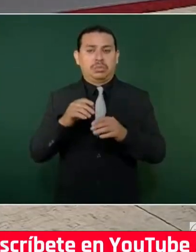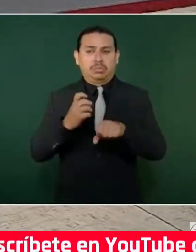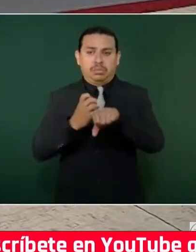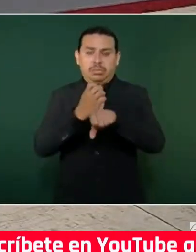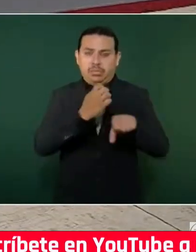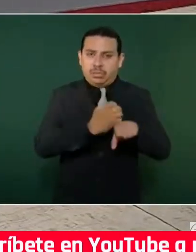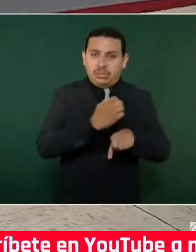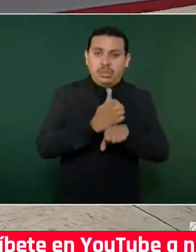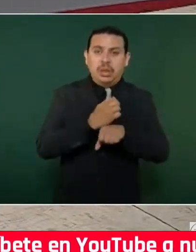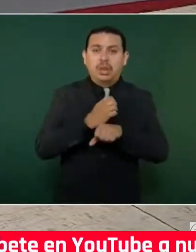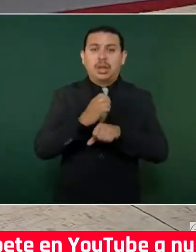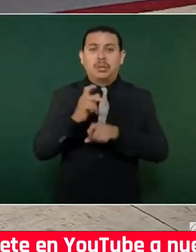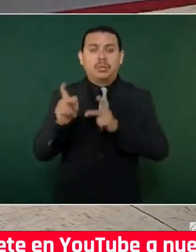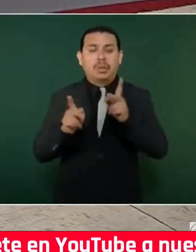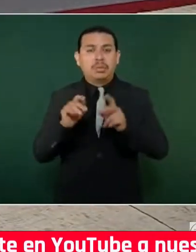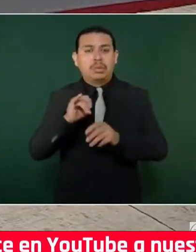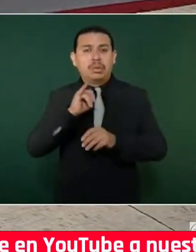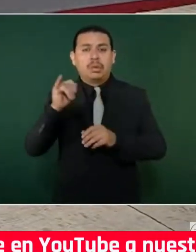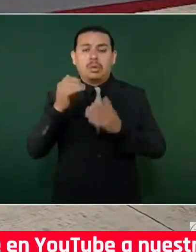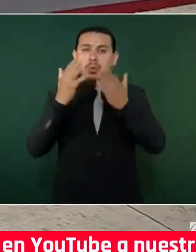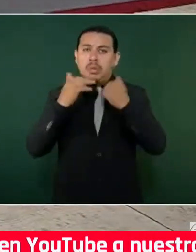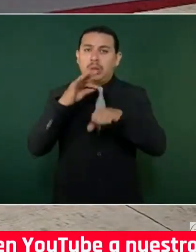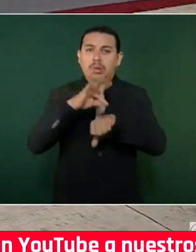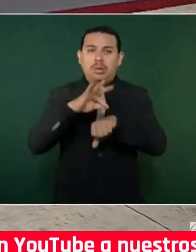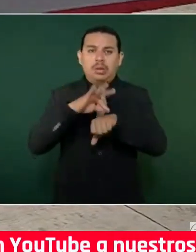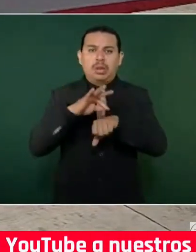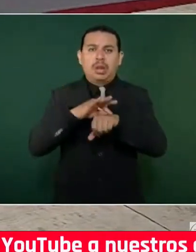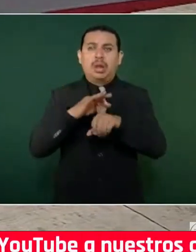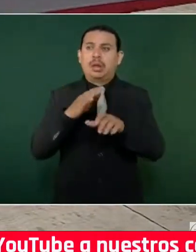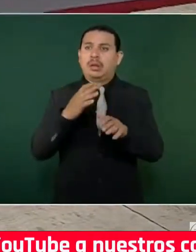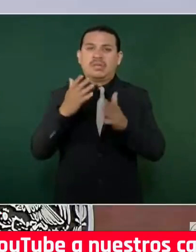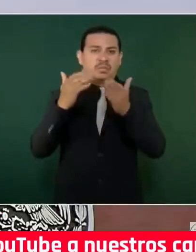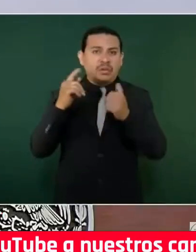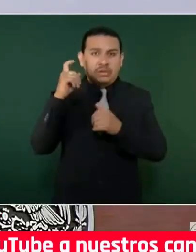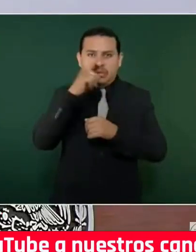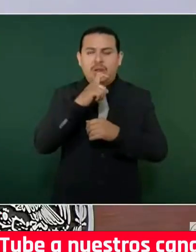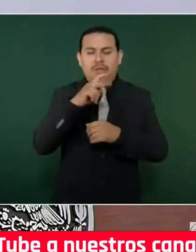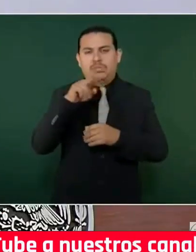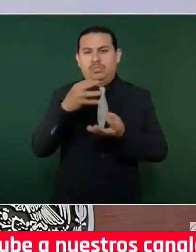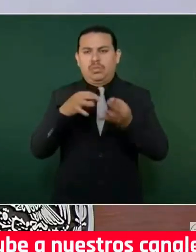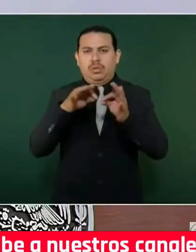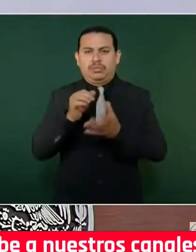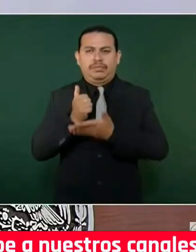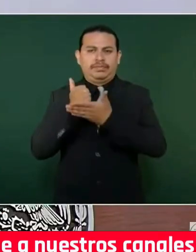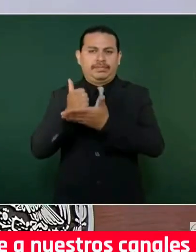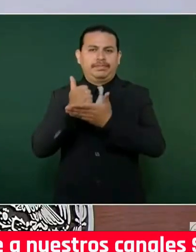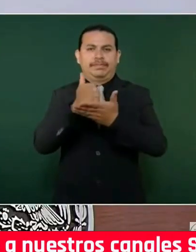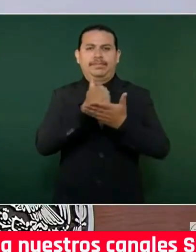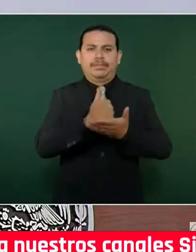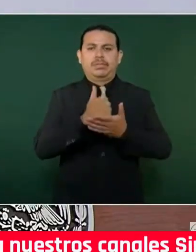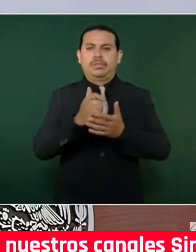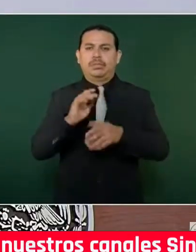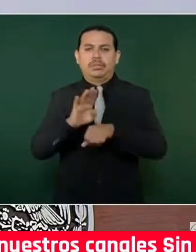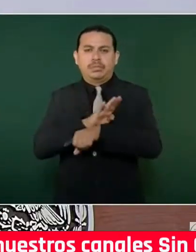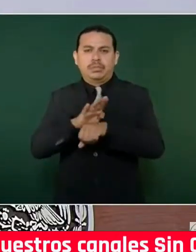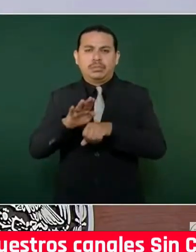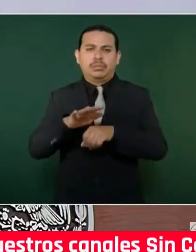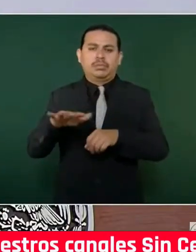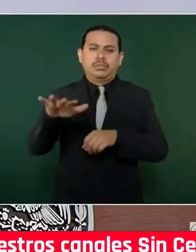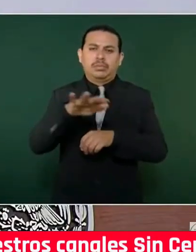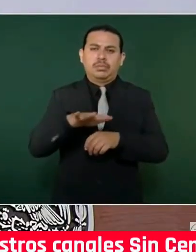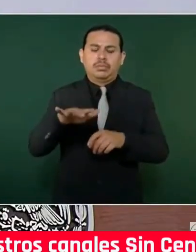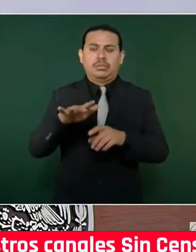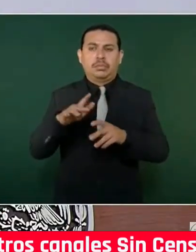contacto a la población civil en lugares de difícil acceso. Se lleva a cabo con los manos navales